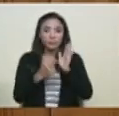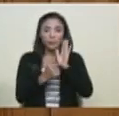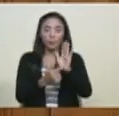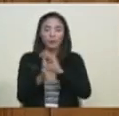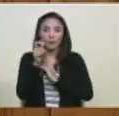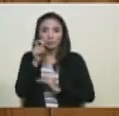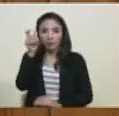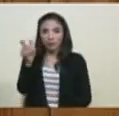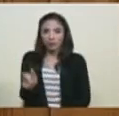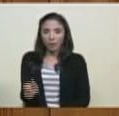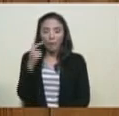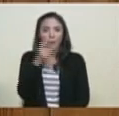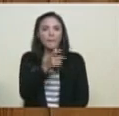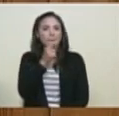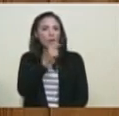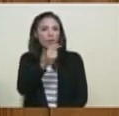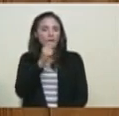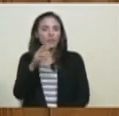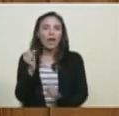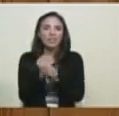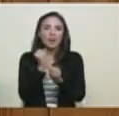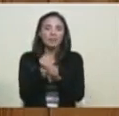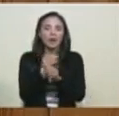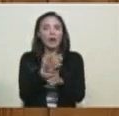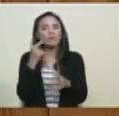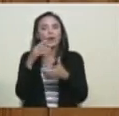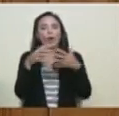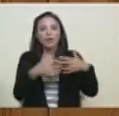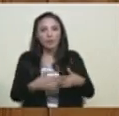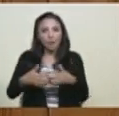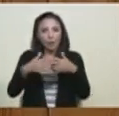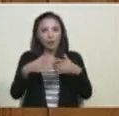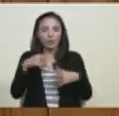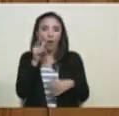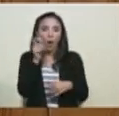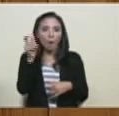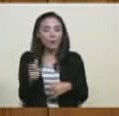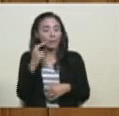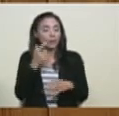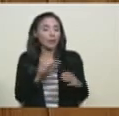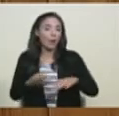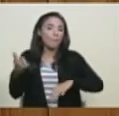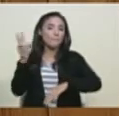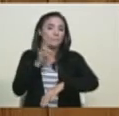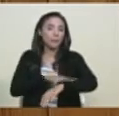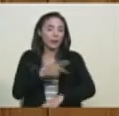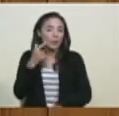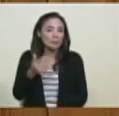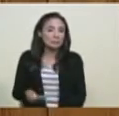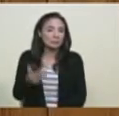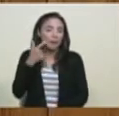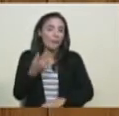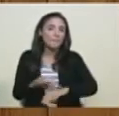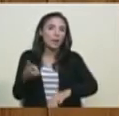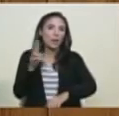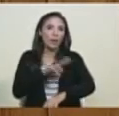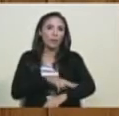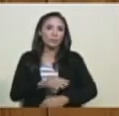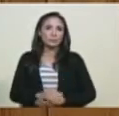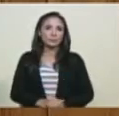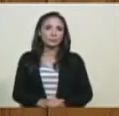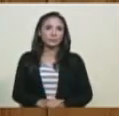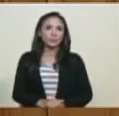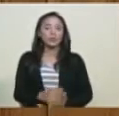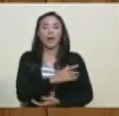periodista que trabaja en el estado de la Florida de Estados Unidos, está la gravedad desde que desde